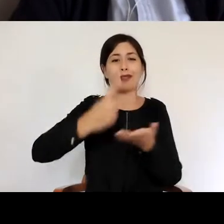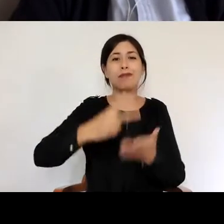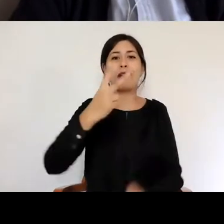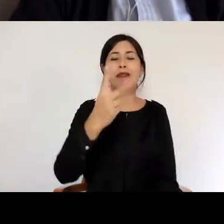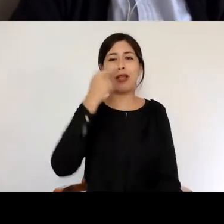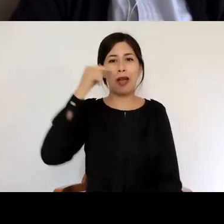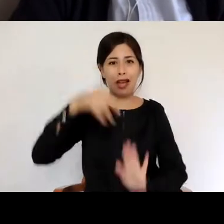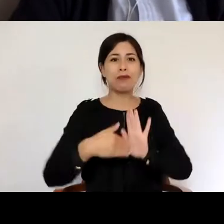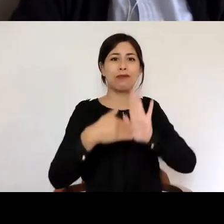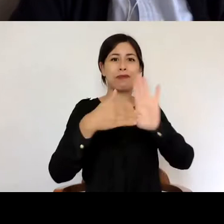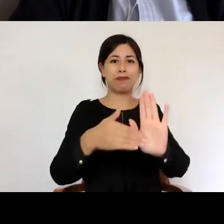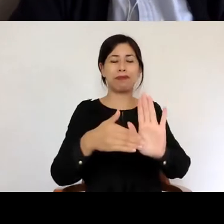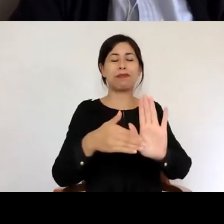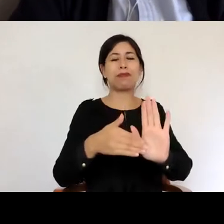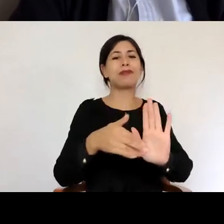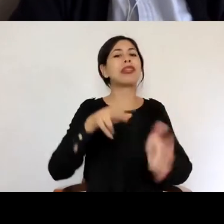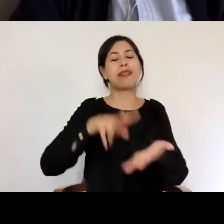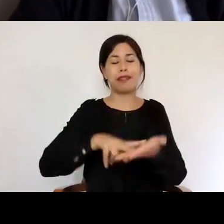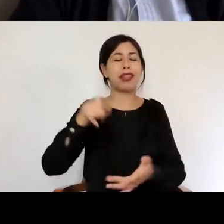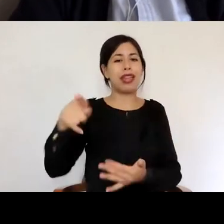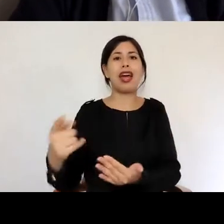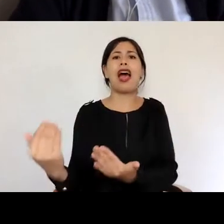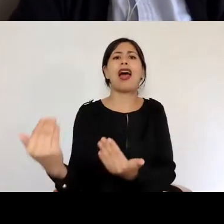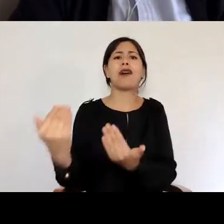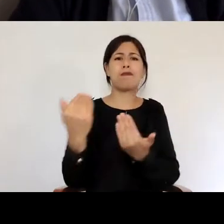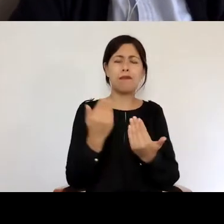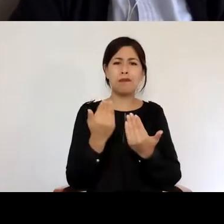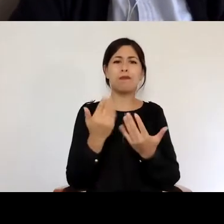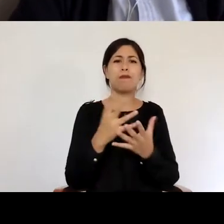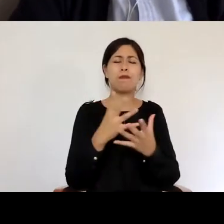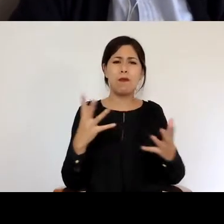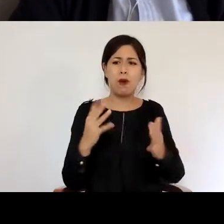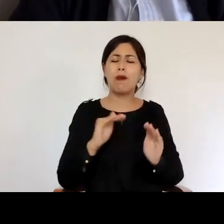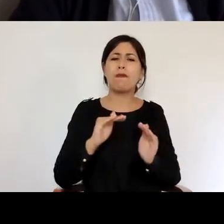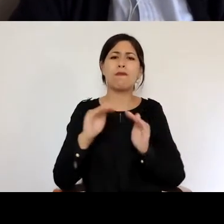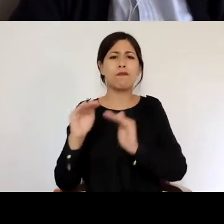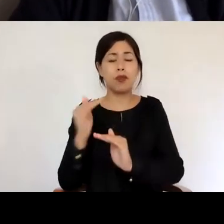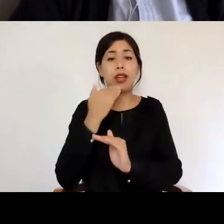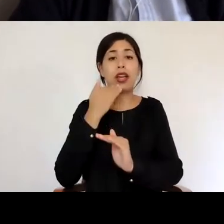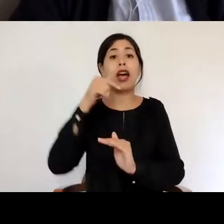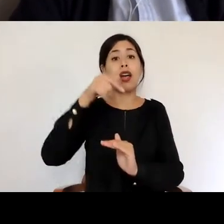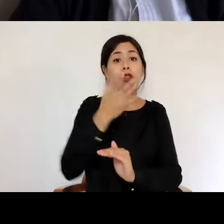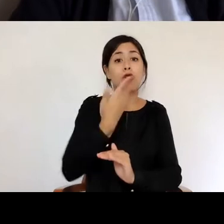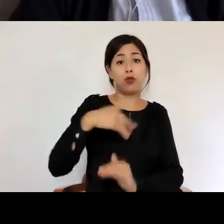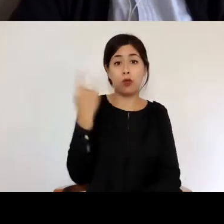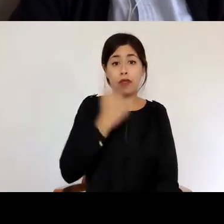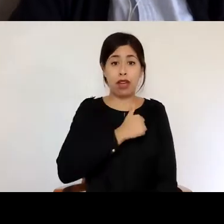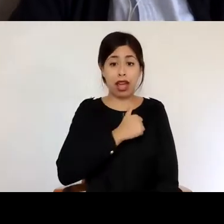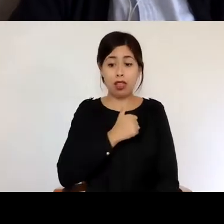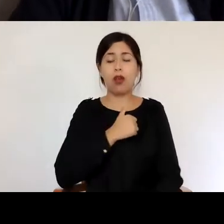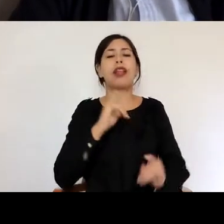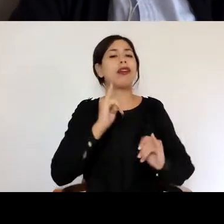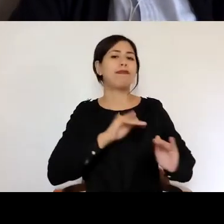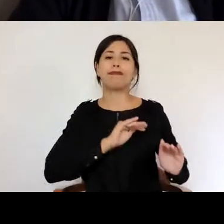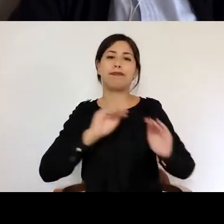jornada y que sin duda serán un gran aporte que desde ya, desde la Universidad Católica vamos a apoyar para que se desarrollen